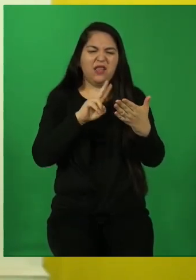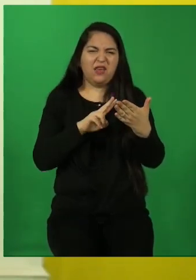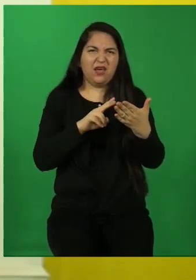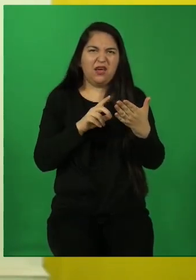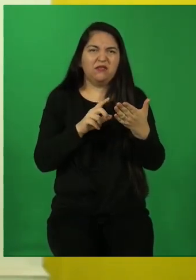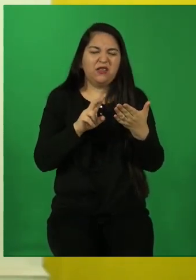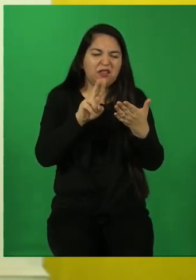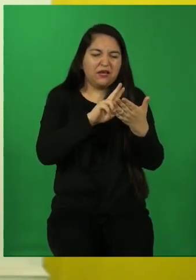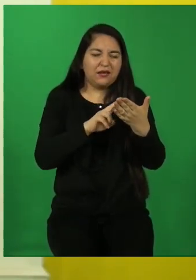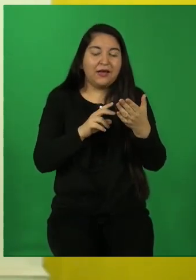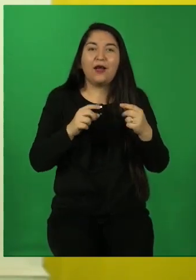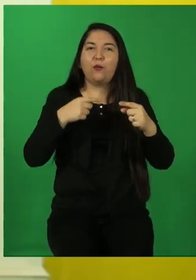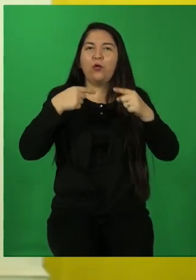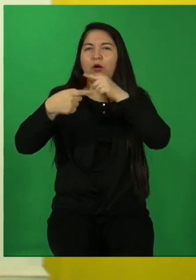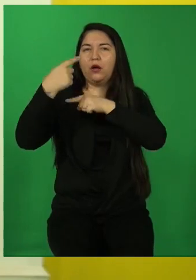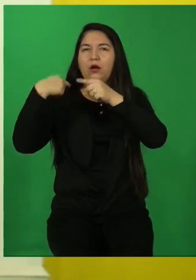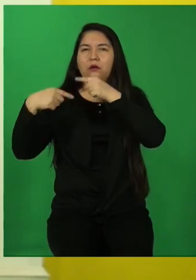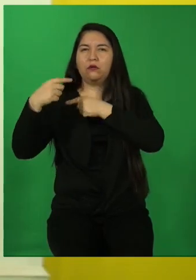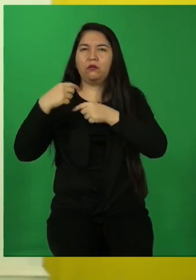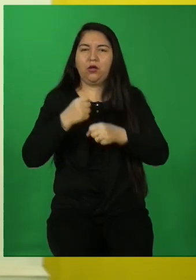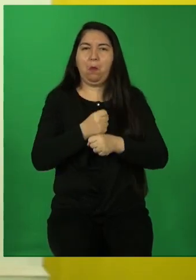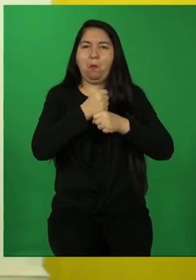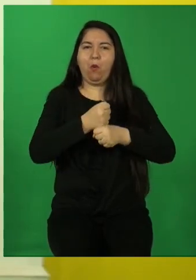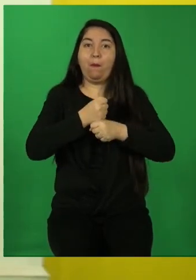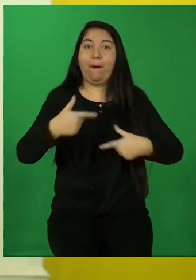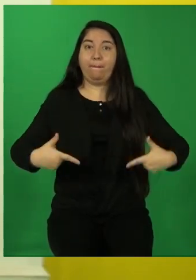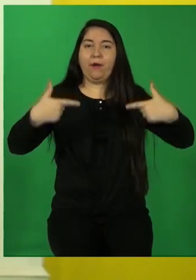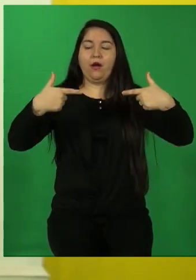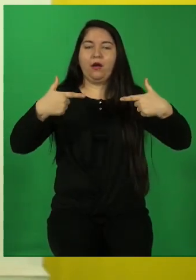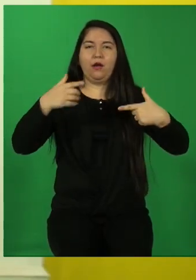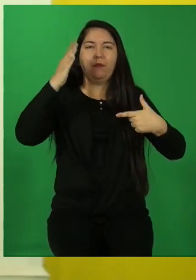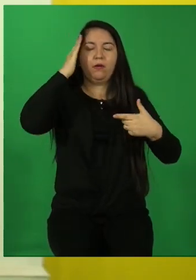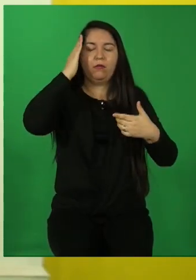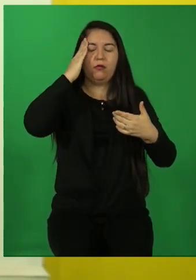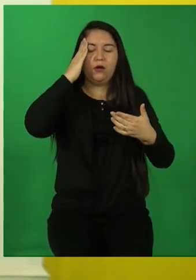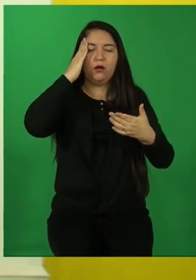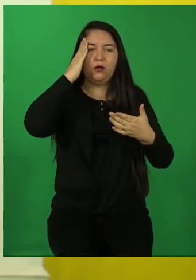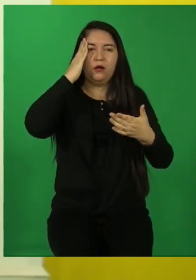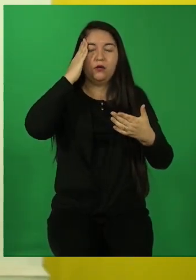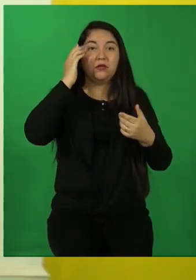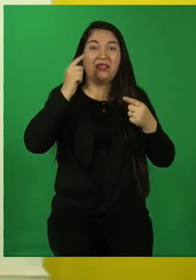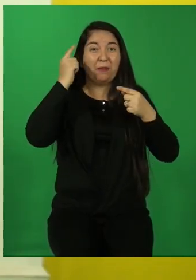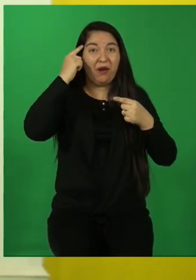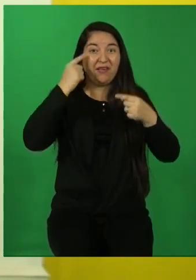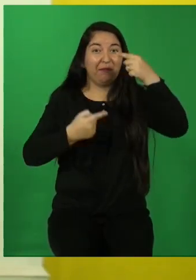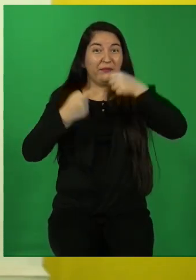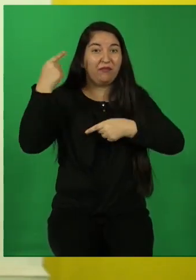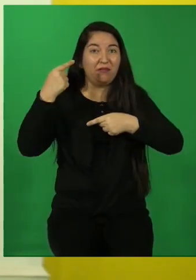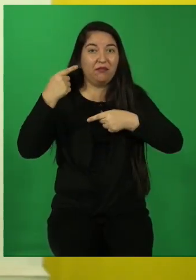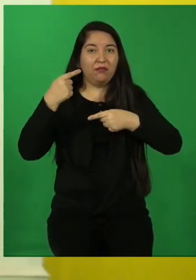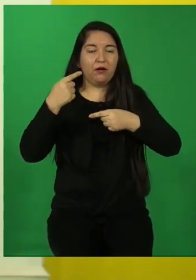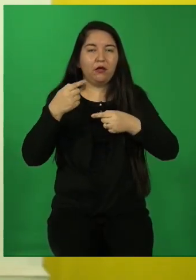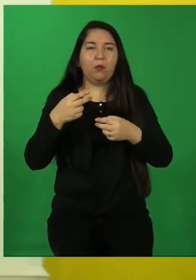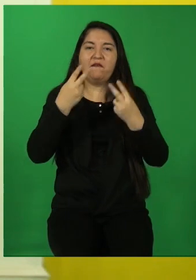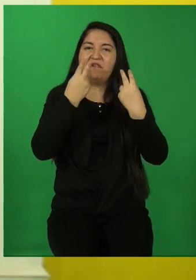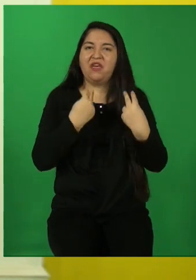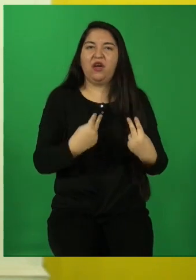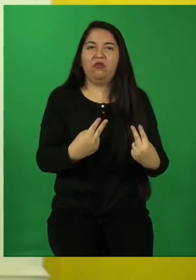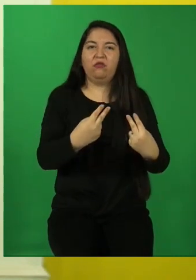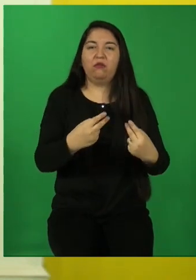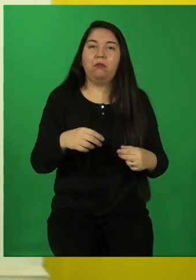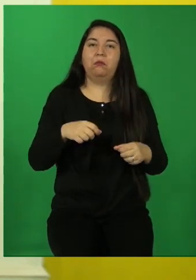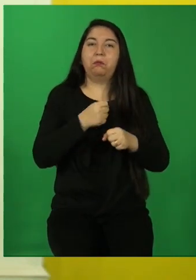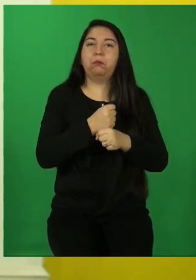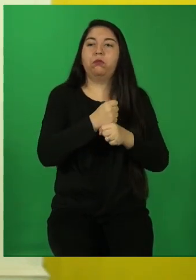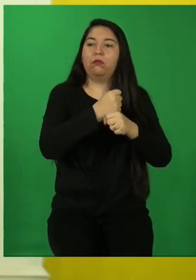indefensos. Hizo un largo viaje, pasó penurias y logró